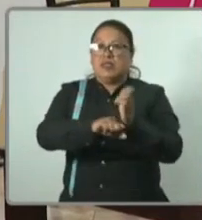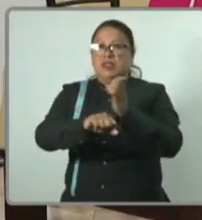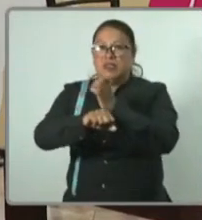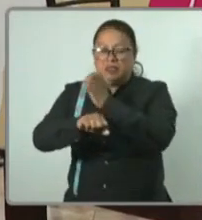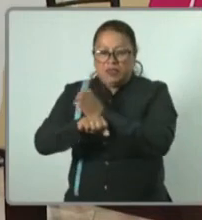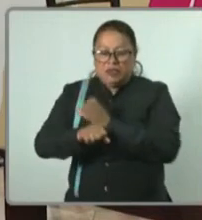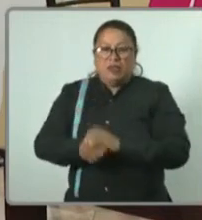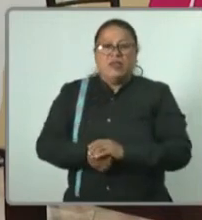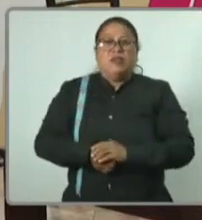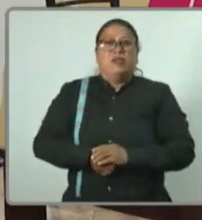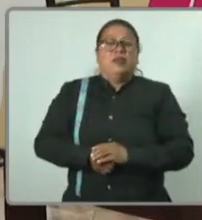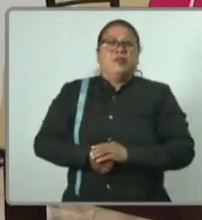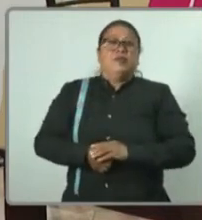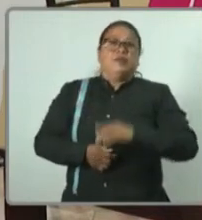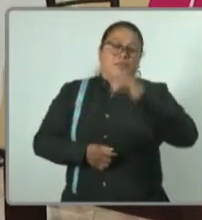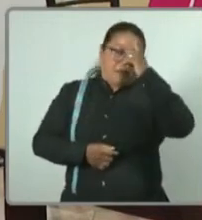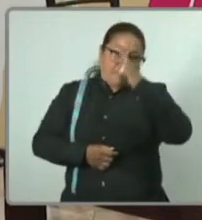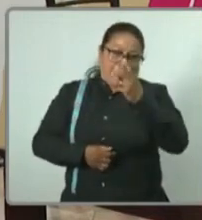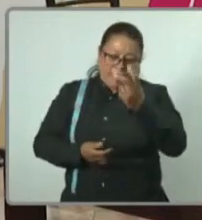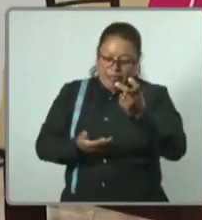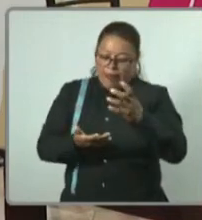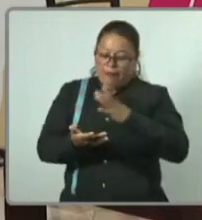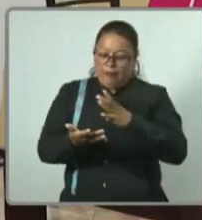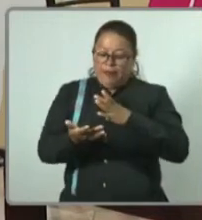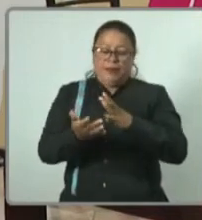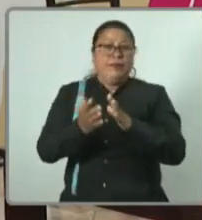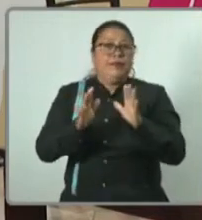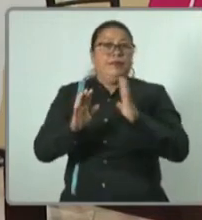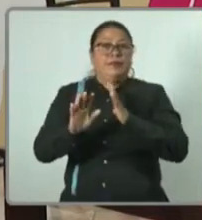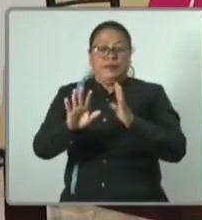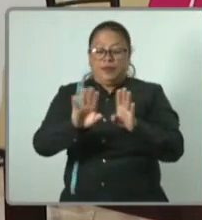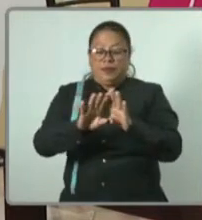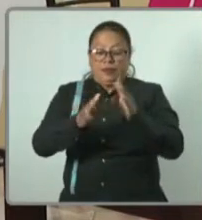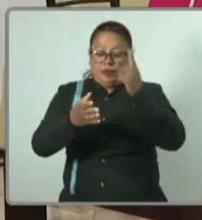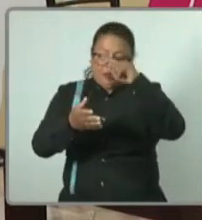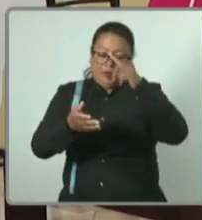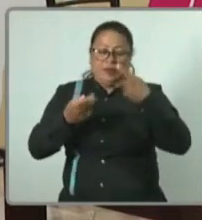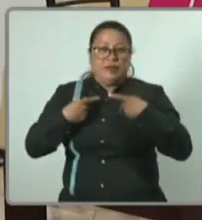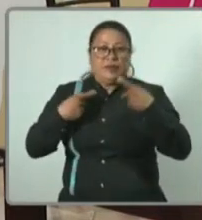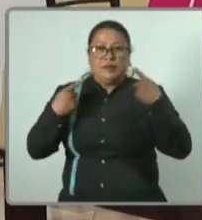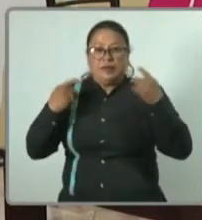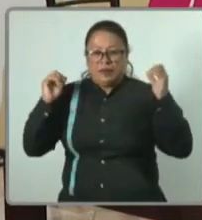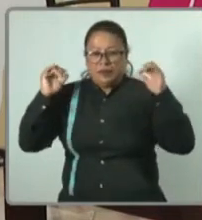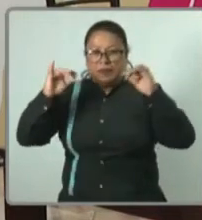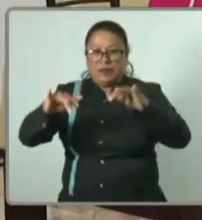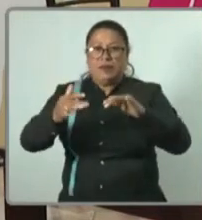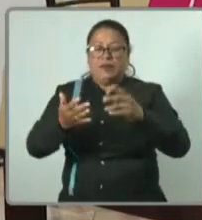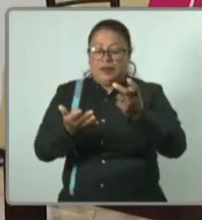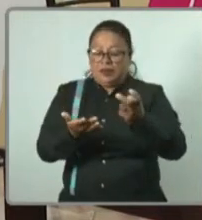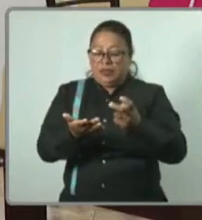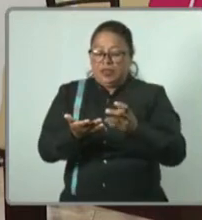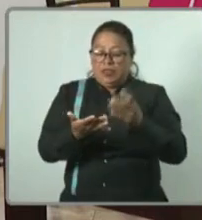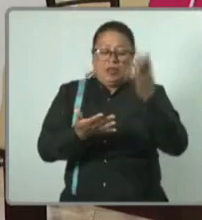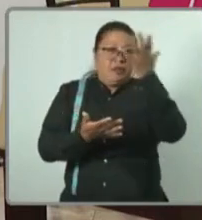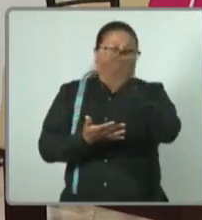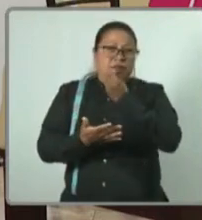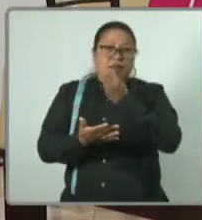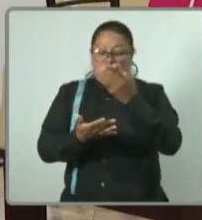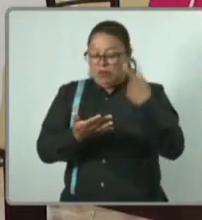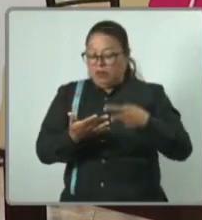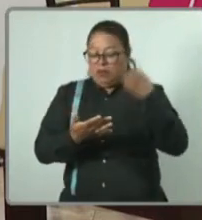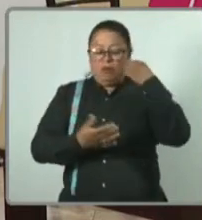para poder tener esta presencia y traer a más gente a su bello, bello Oaxaca.